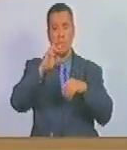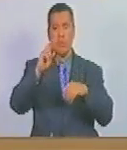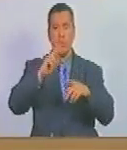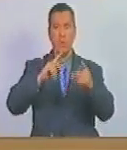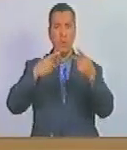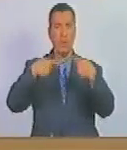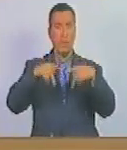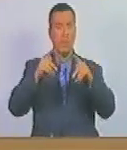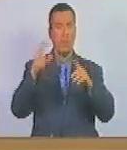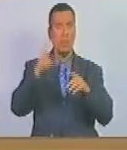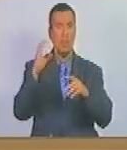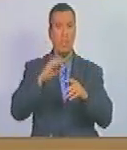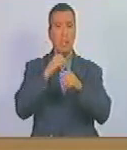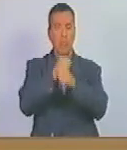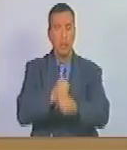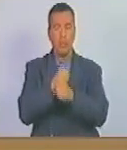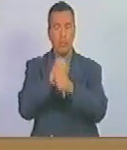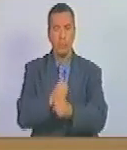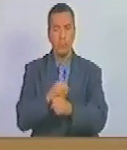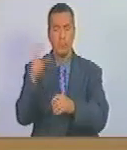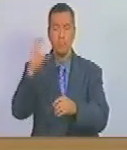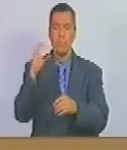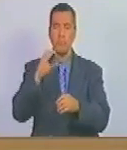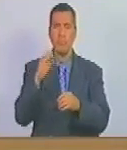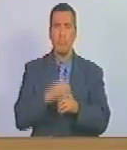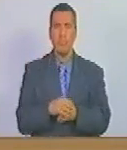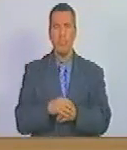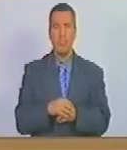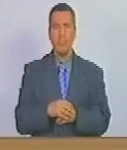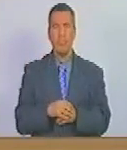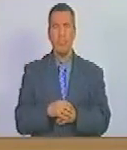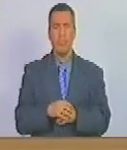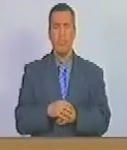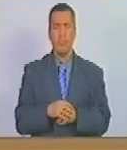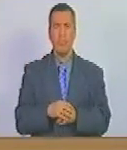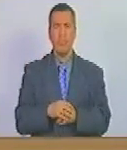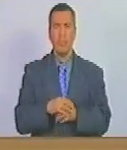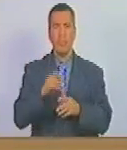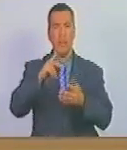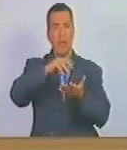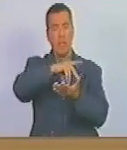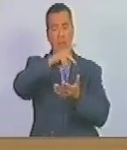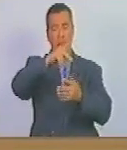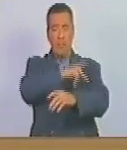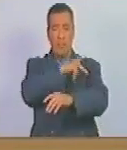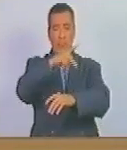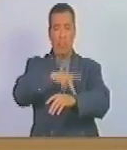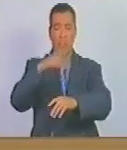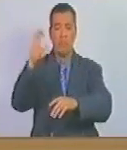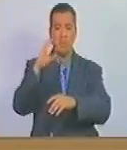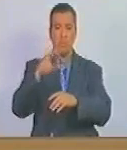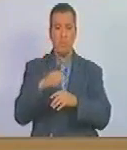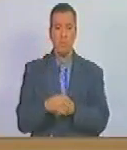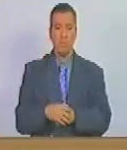caracas la del hipódromo caracas la del poliedro de caracas